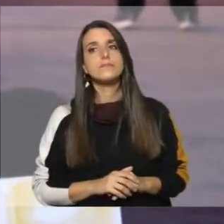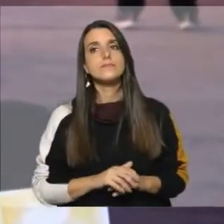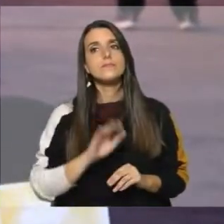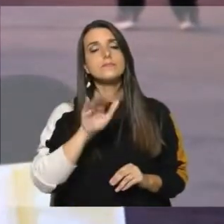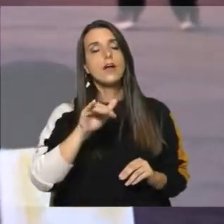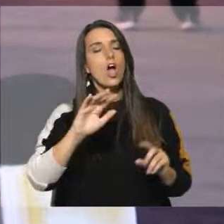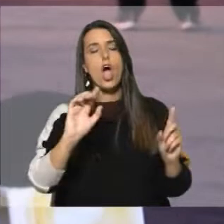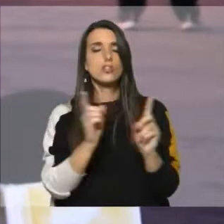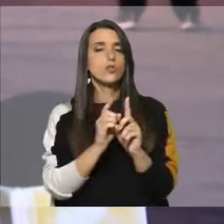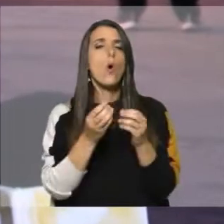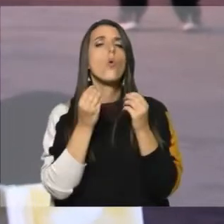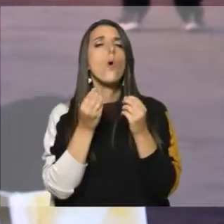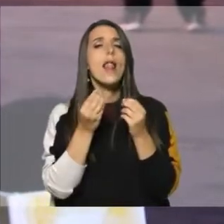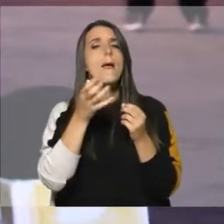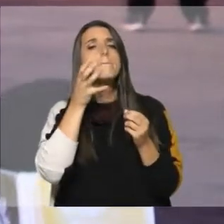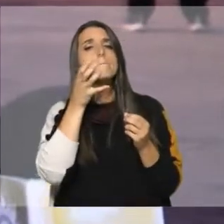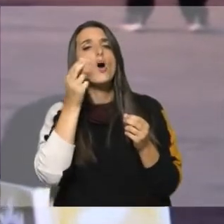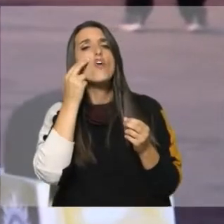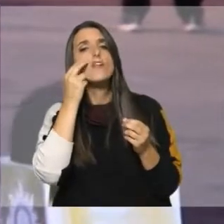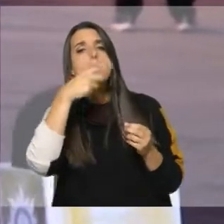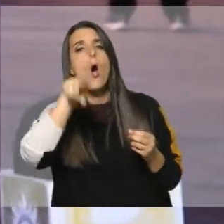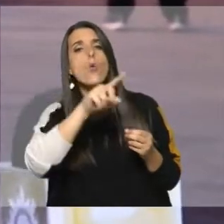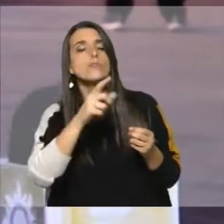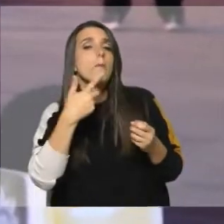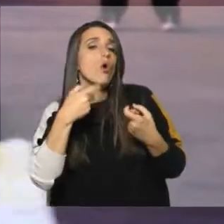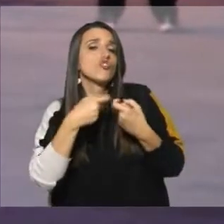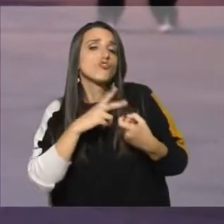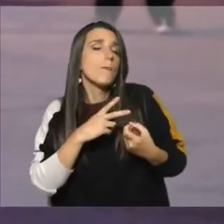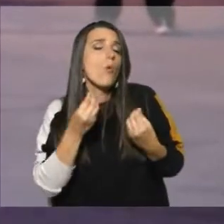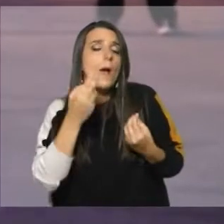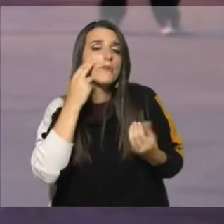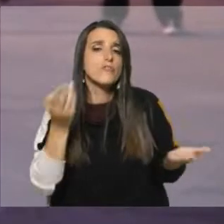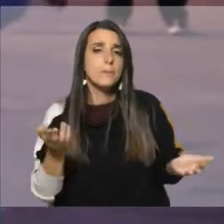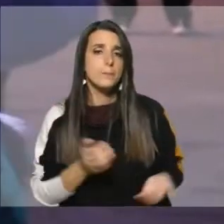Justamente, resumámoslo, ¿cuál es el perjuicio que entienden ustedes la privatización de este sector de la industria?